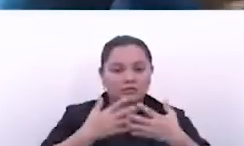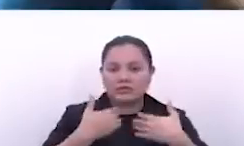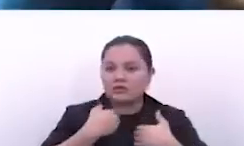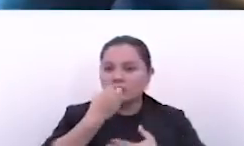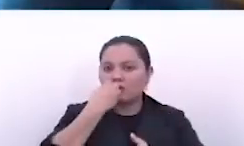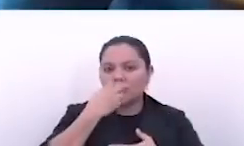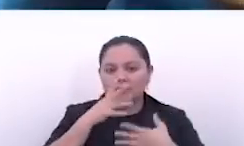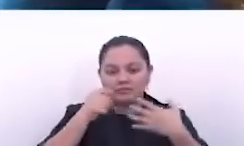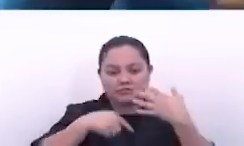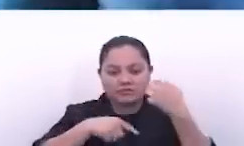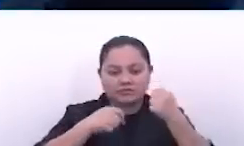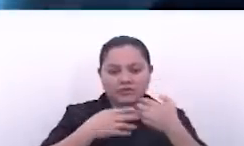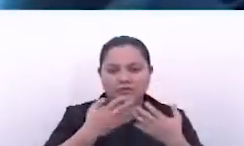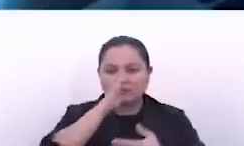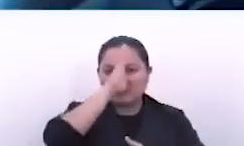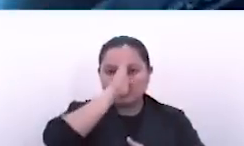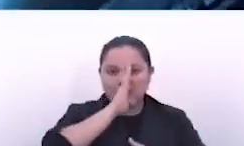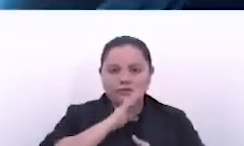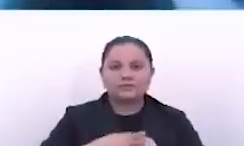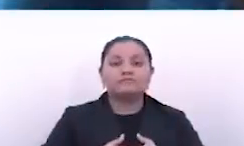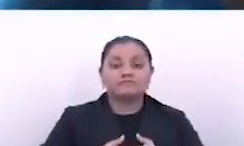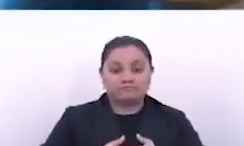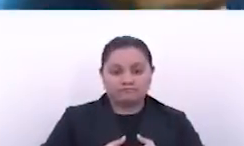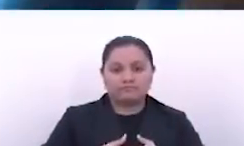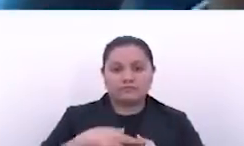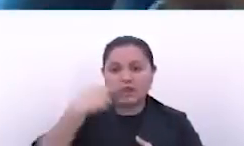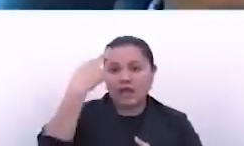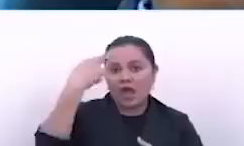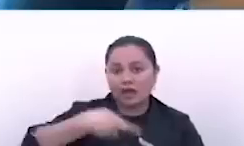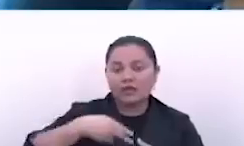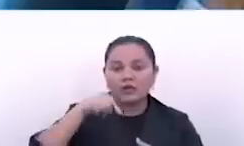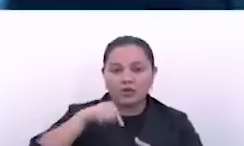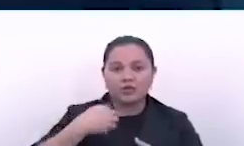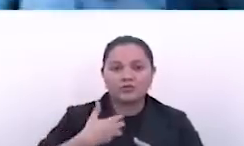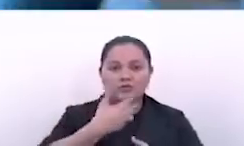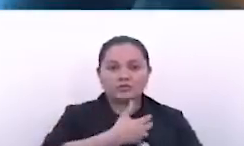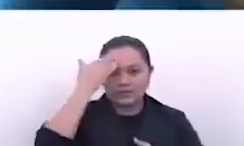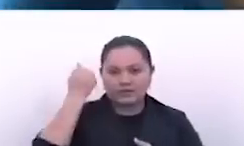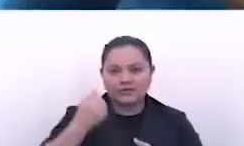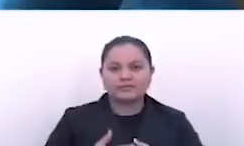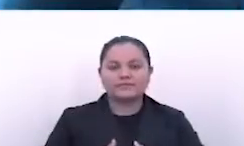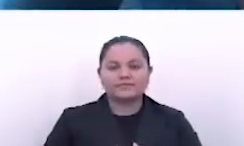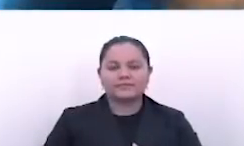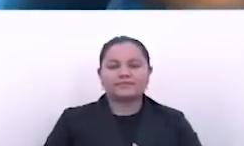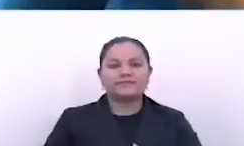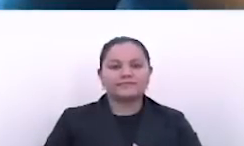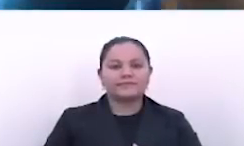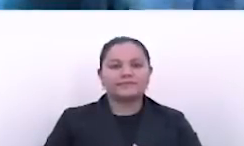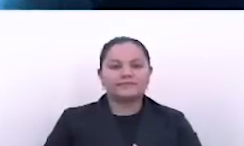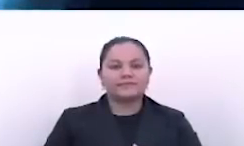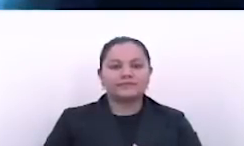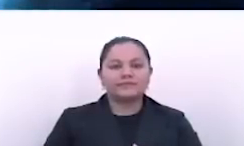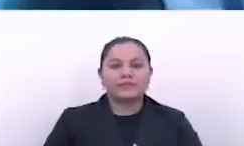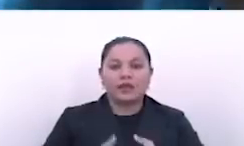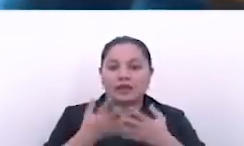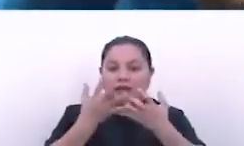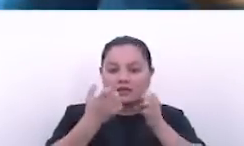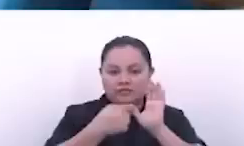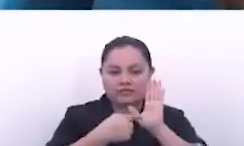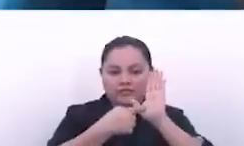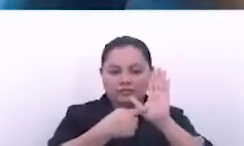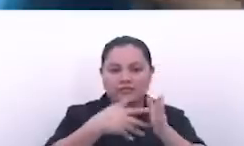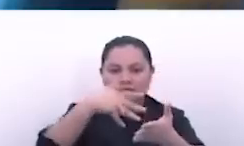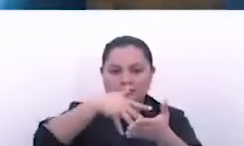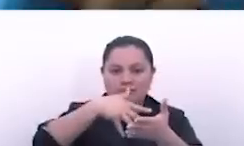almuerzo. Esa es la realidad que heredamos. Esa la que ahorita ya se les olvida. La que quieren hacer que al pueblo